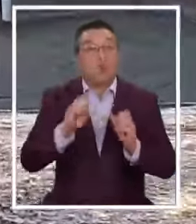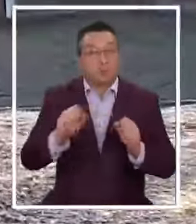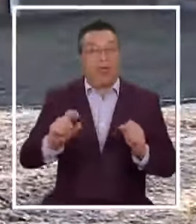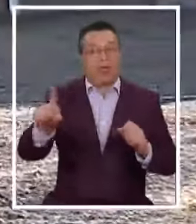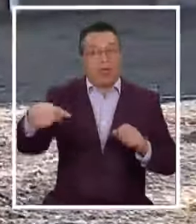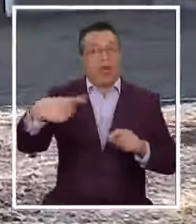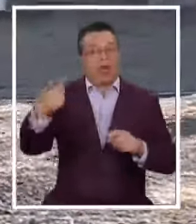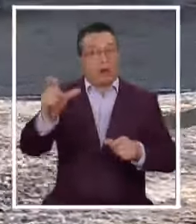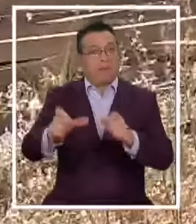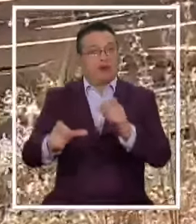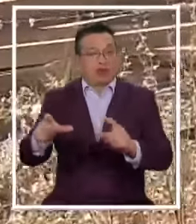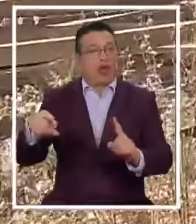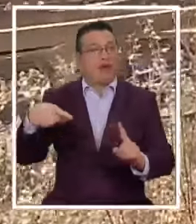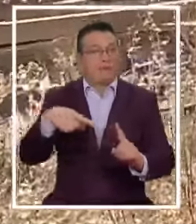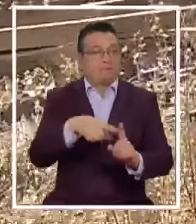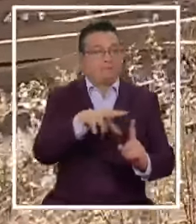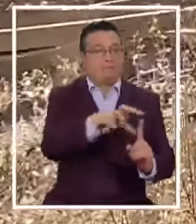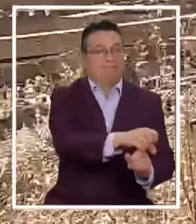involucradas En eso?